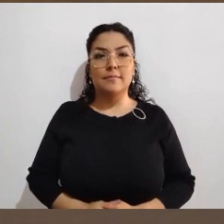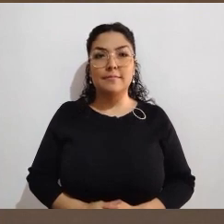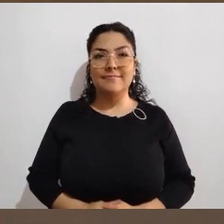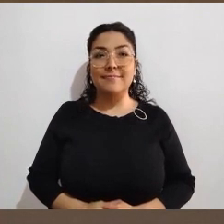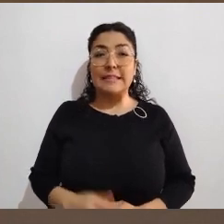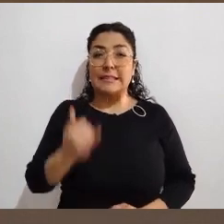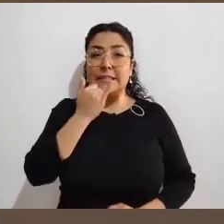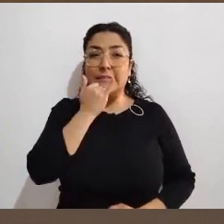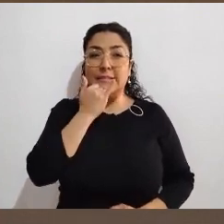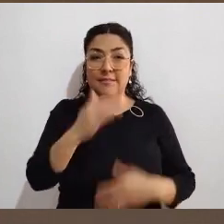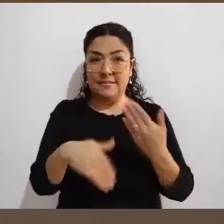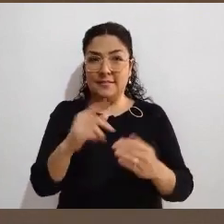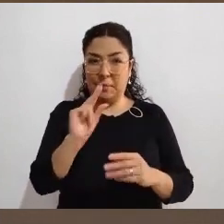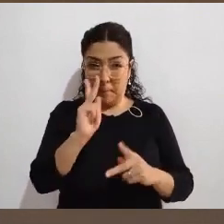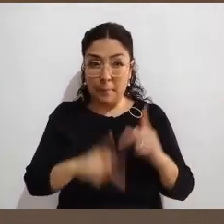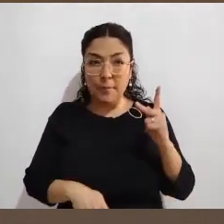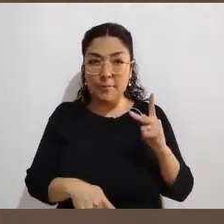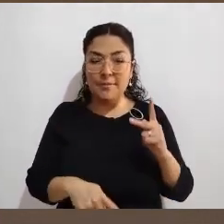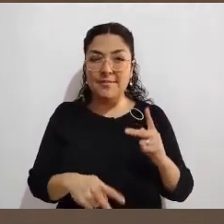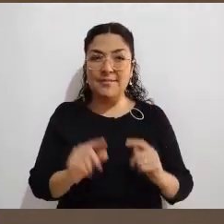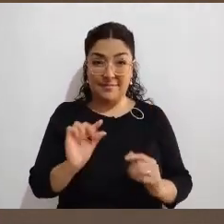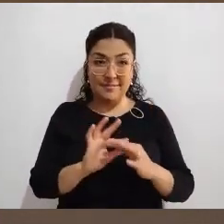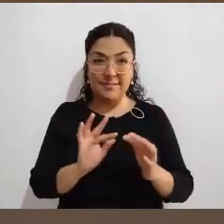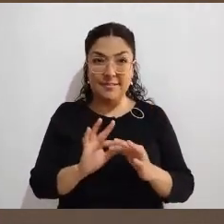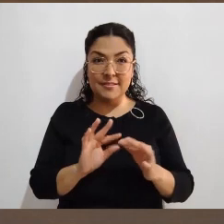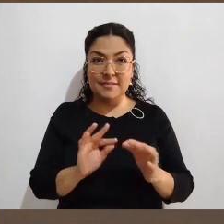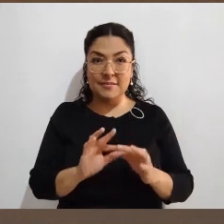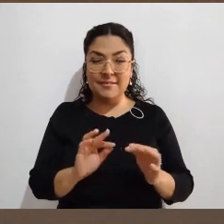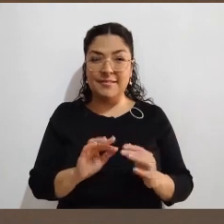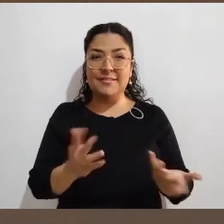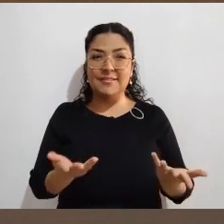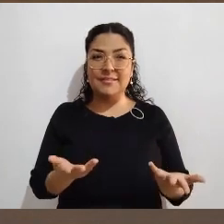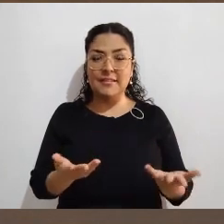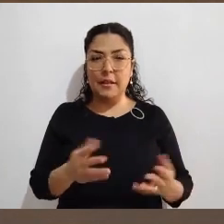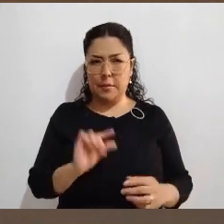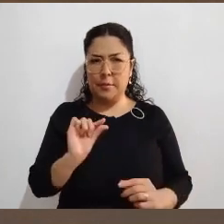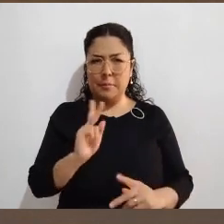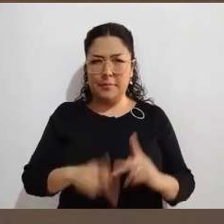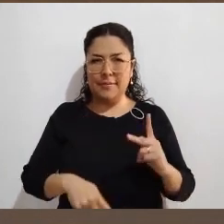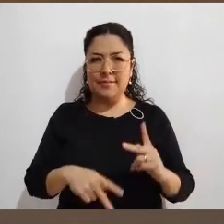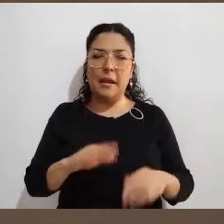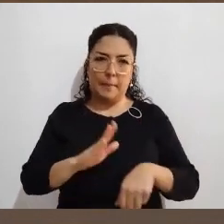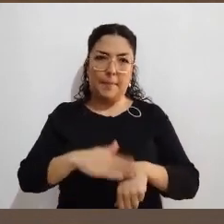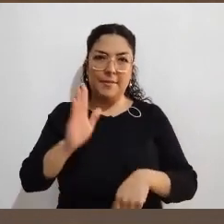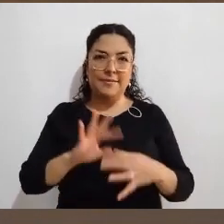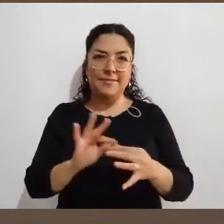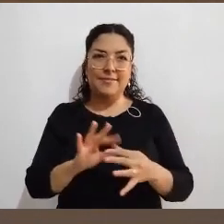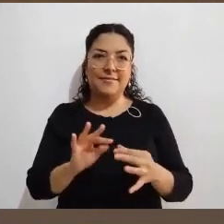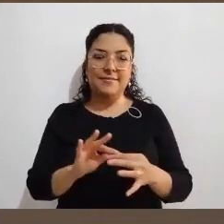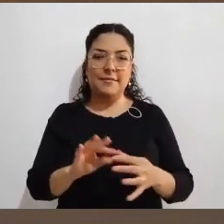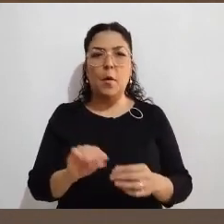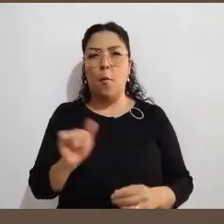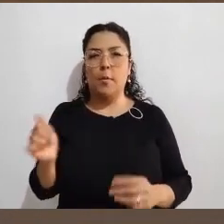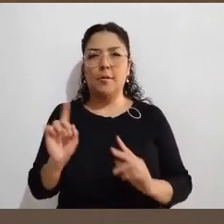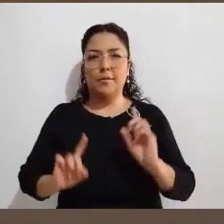están avisando que ya... están diciendo, vamos a ir a una pausa. ¿Le parece si regresando retomamos la pregunta? Perfectísimo. Y ahorita regresando vamos